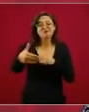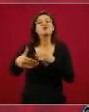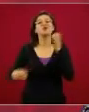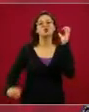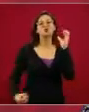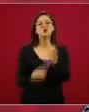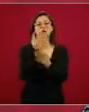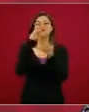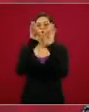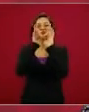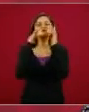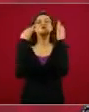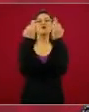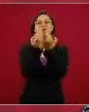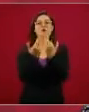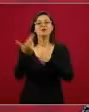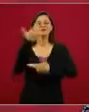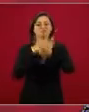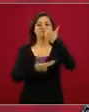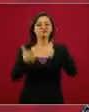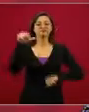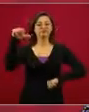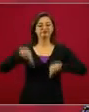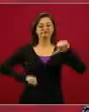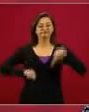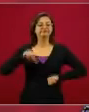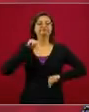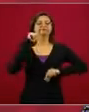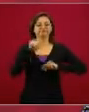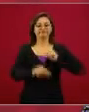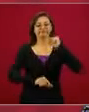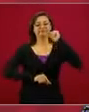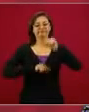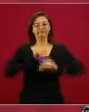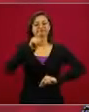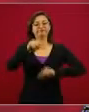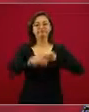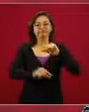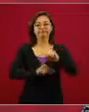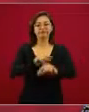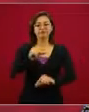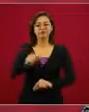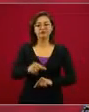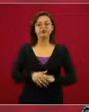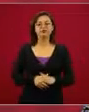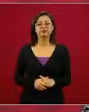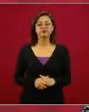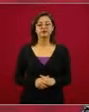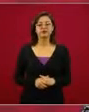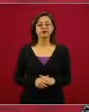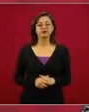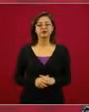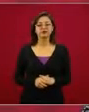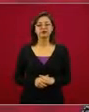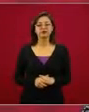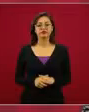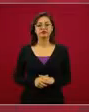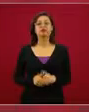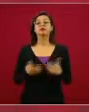normalidad y regresar de manera gradual a nuestras actividades con